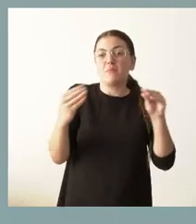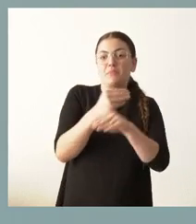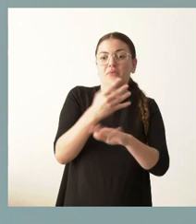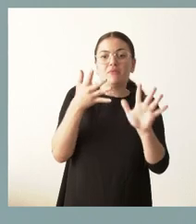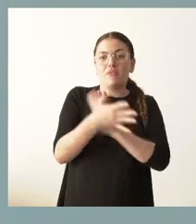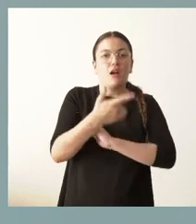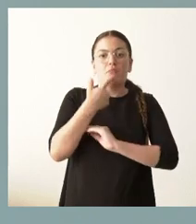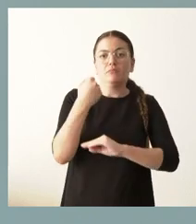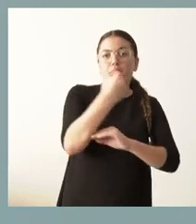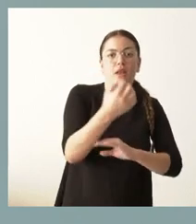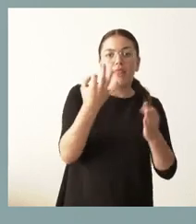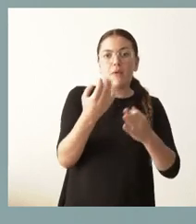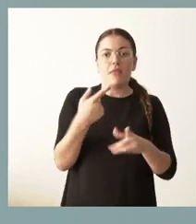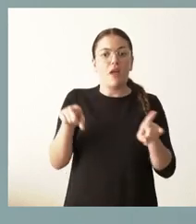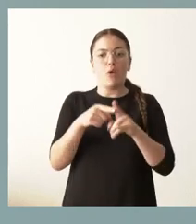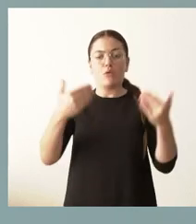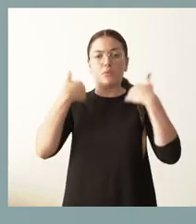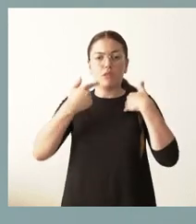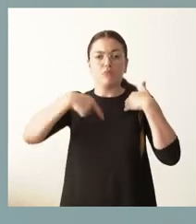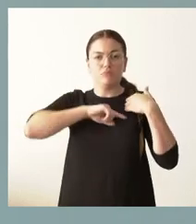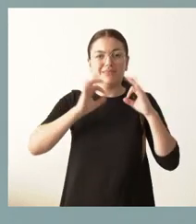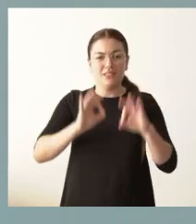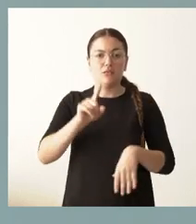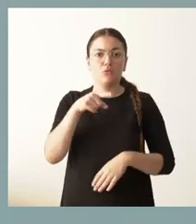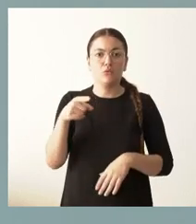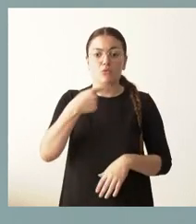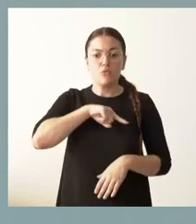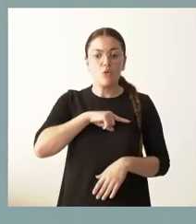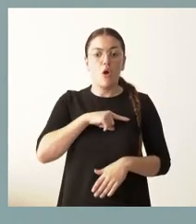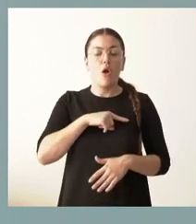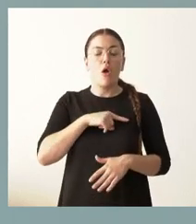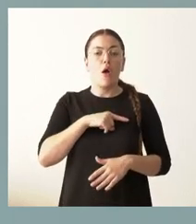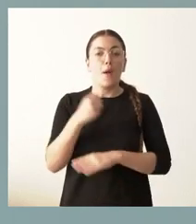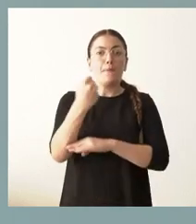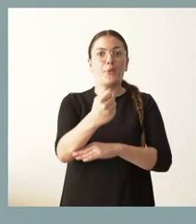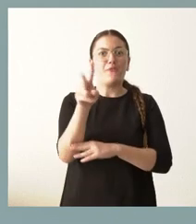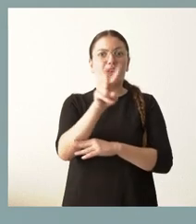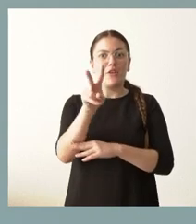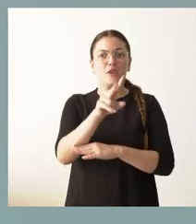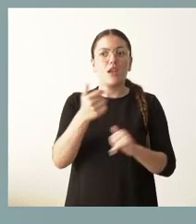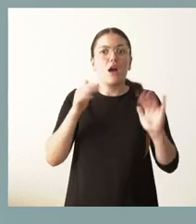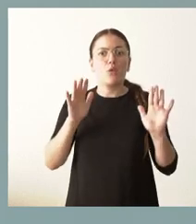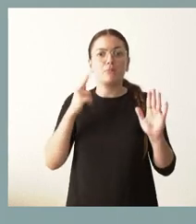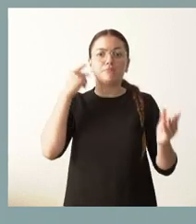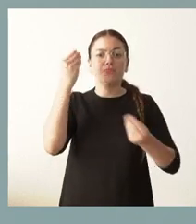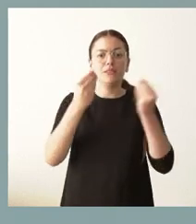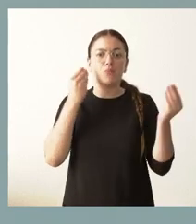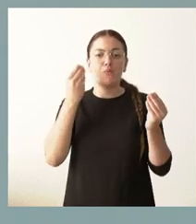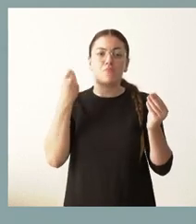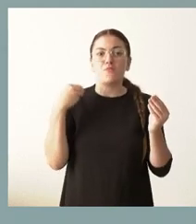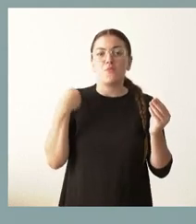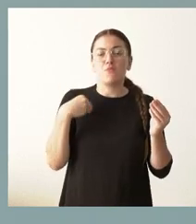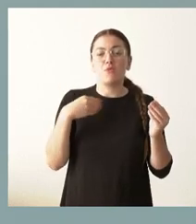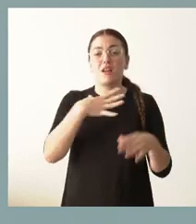ámbito competencial. Nosotros vamos a ayudar a la ciudad de Valladolid, aunque pensemos que la solución óptima,